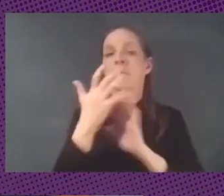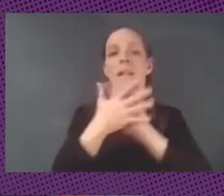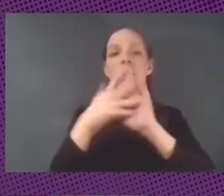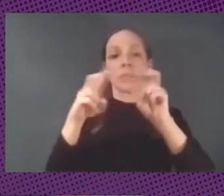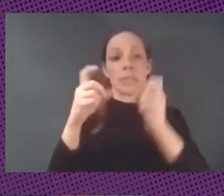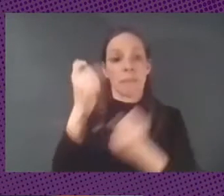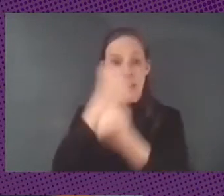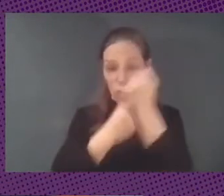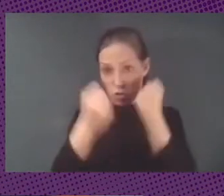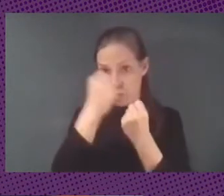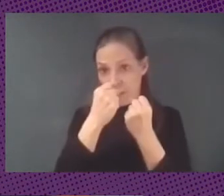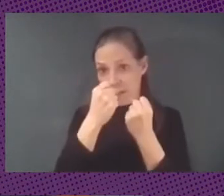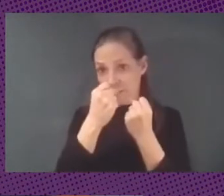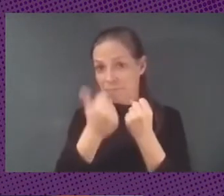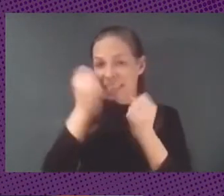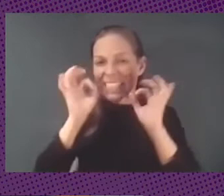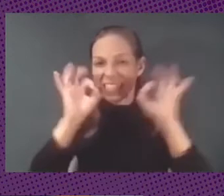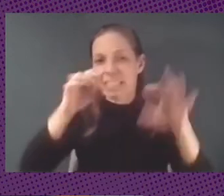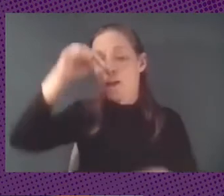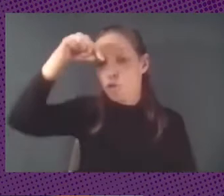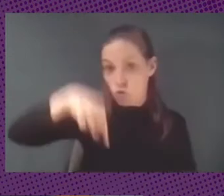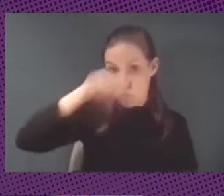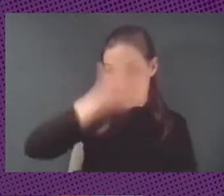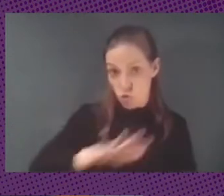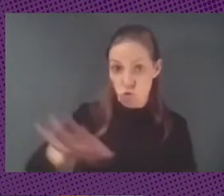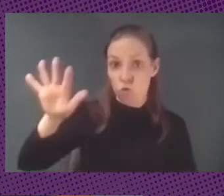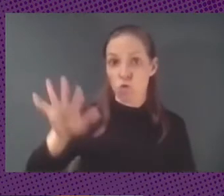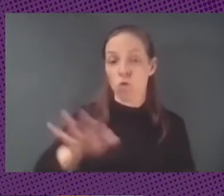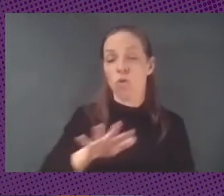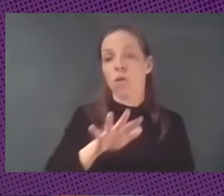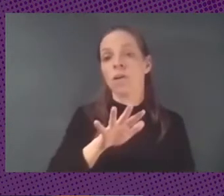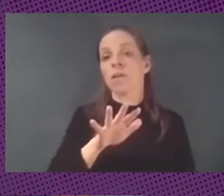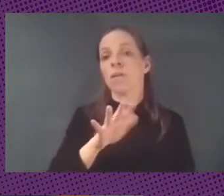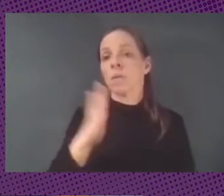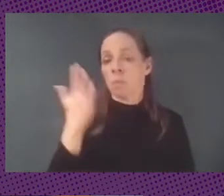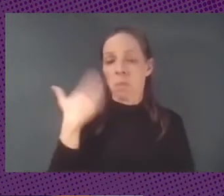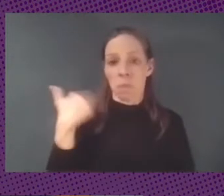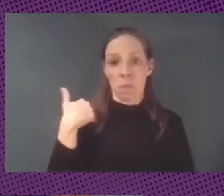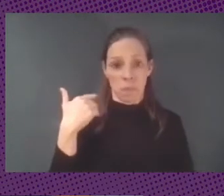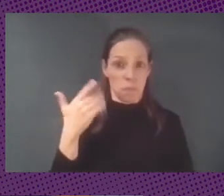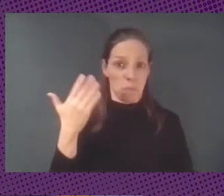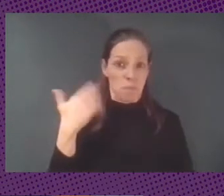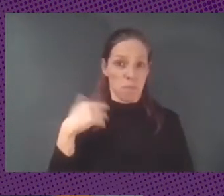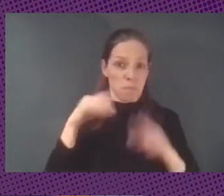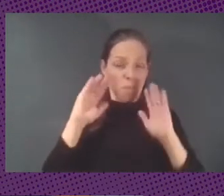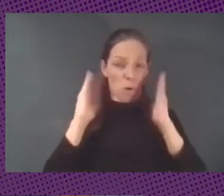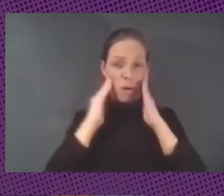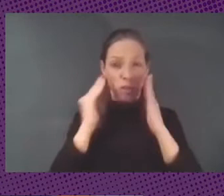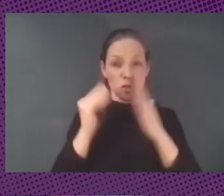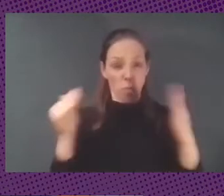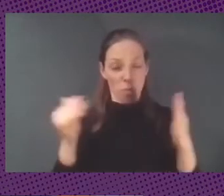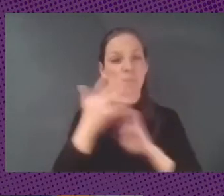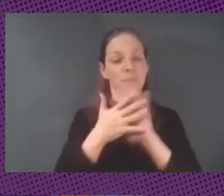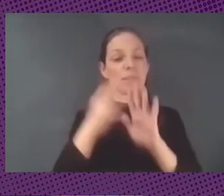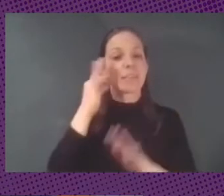especialmente en el sur que es donde aún están empezando como vimos en una de las primeras meses de trabajo con Karen a organizarse de